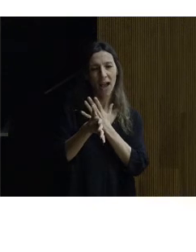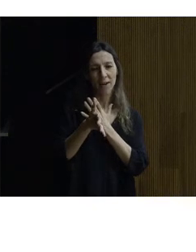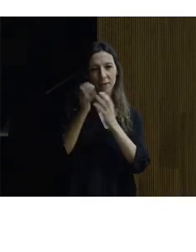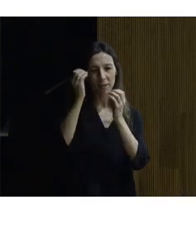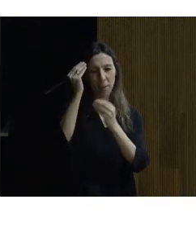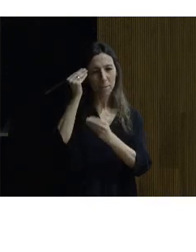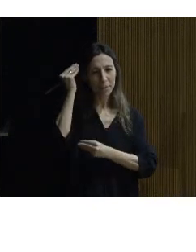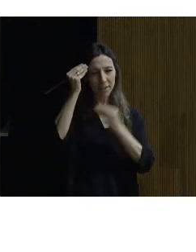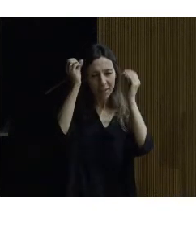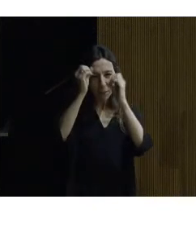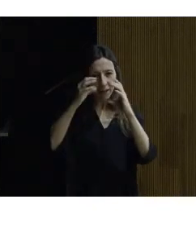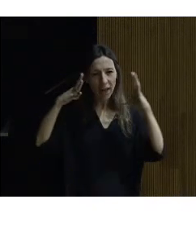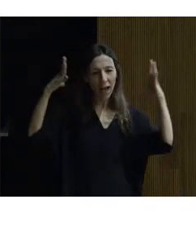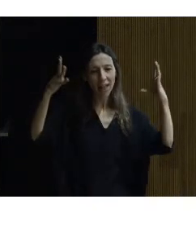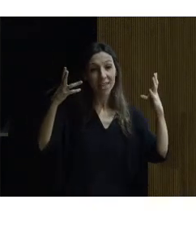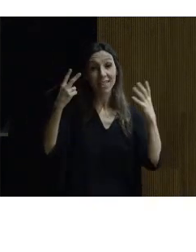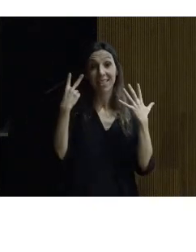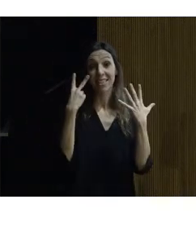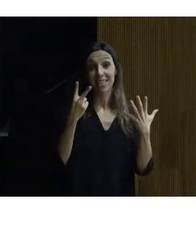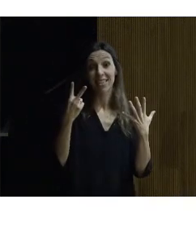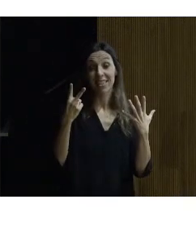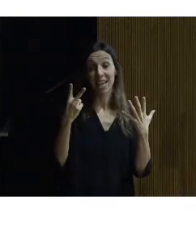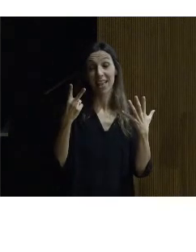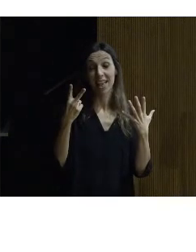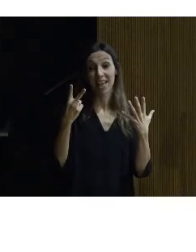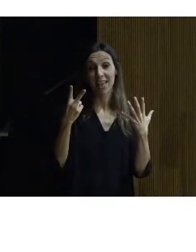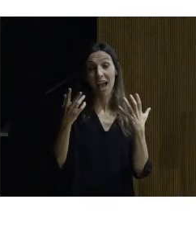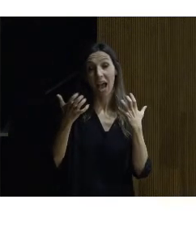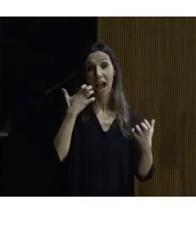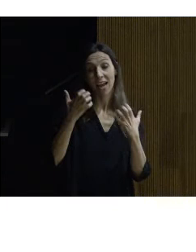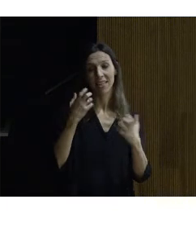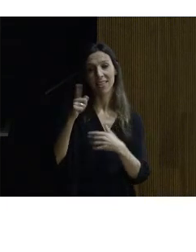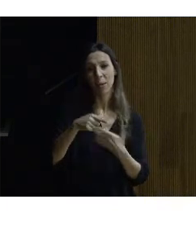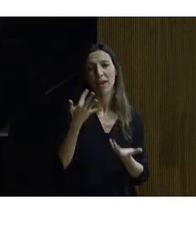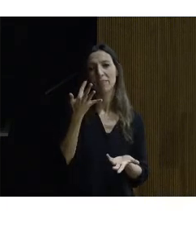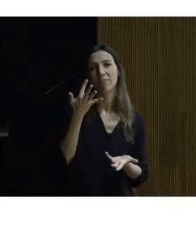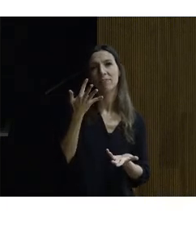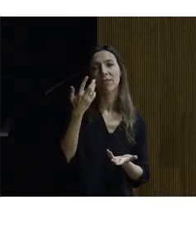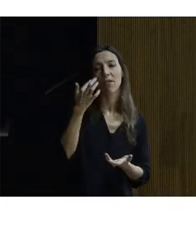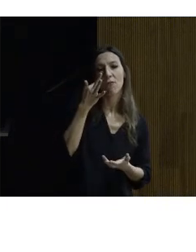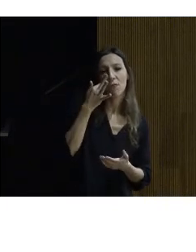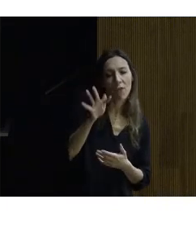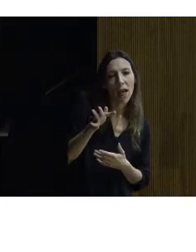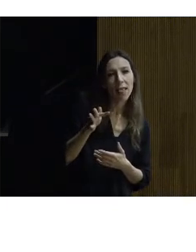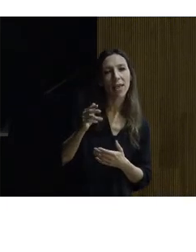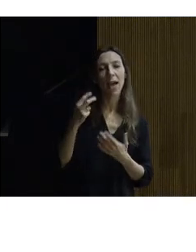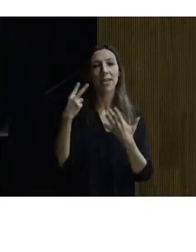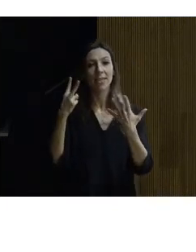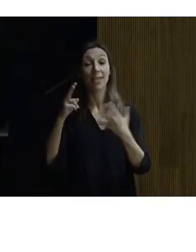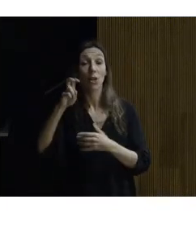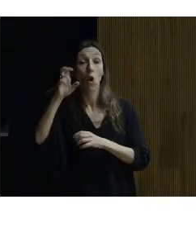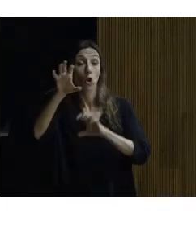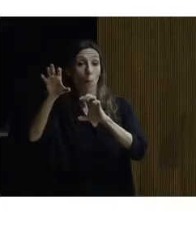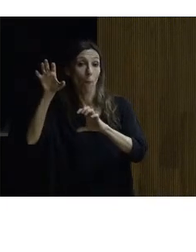y también traer siete ejemplos de realizaciones de Francia y otros siete de otros países como ven me decanto un poquito por